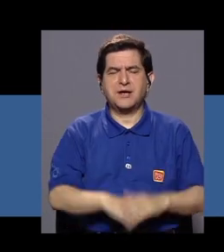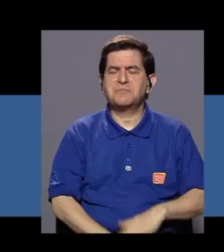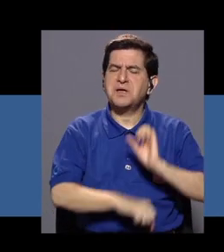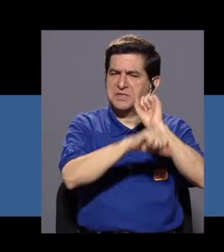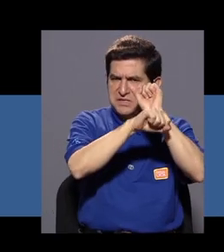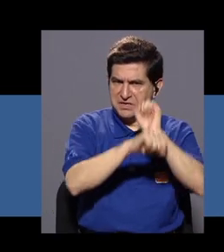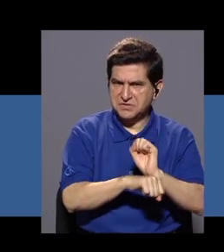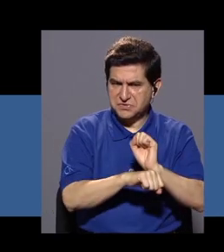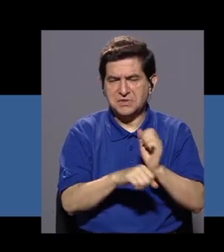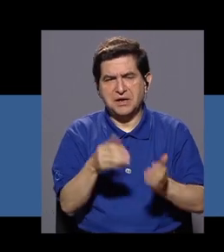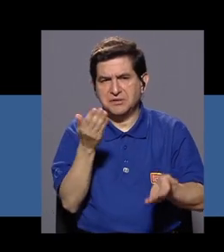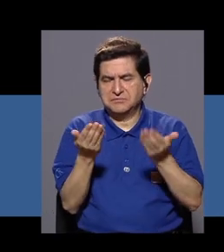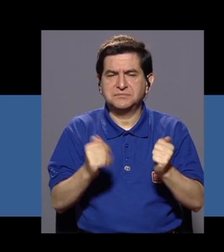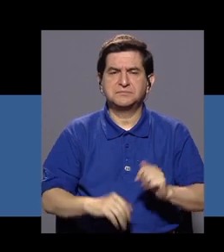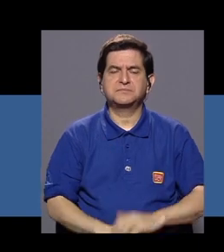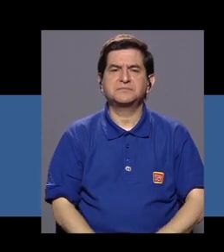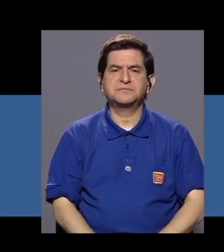tradicionales.